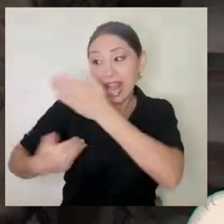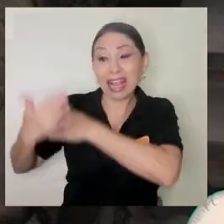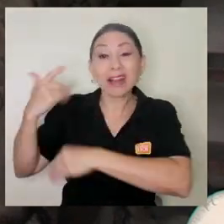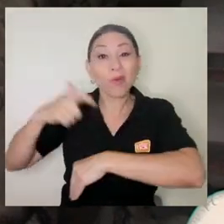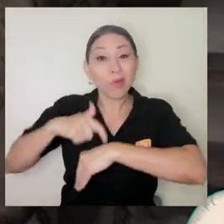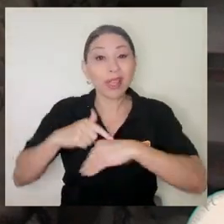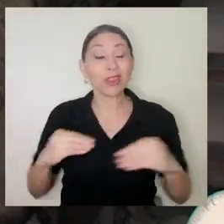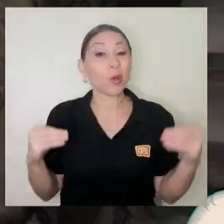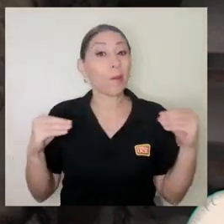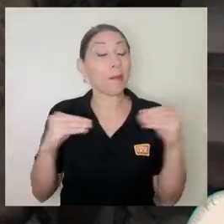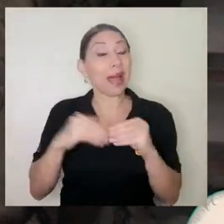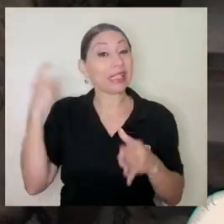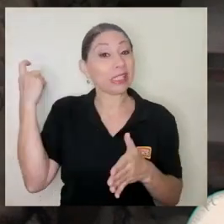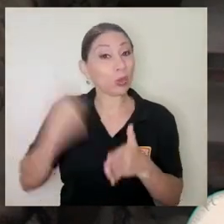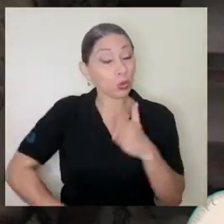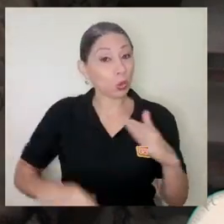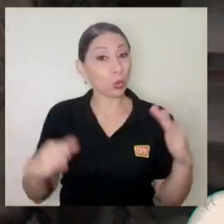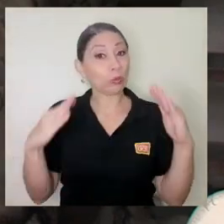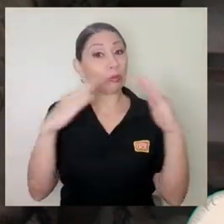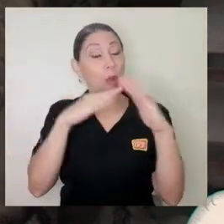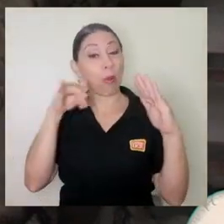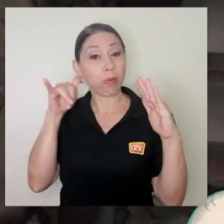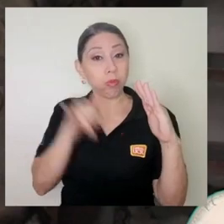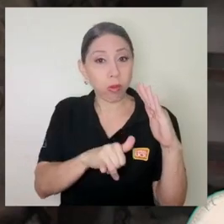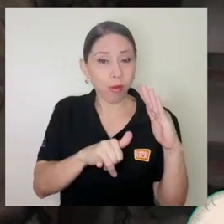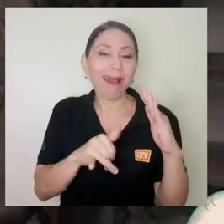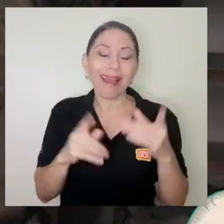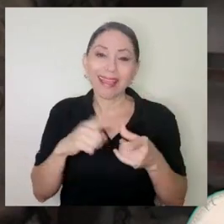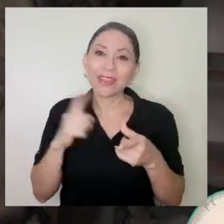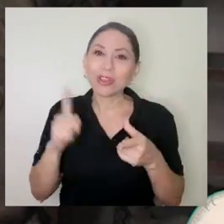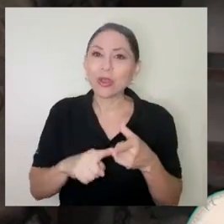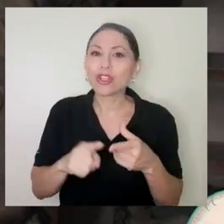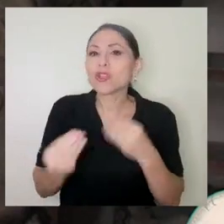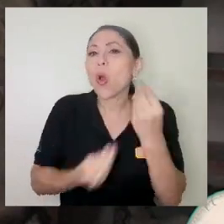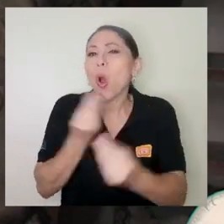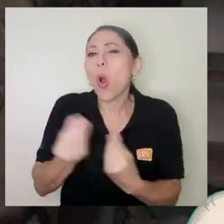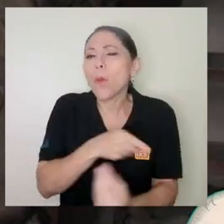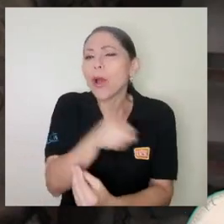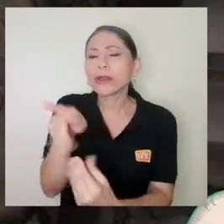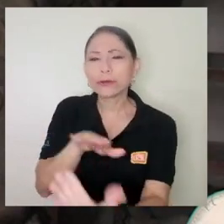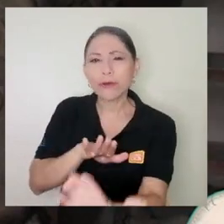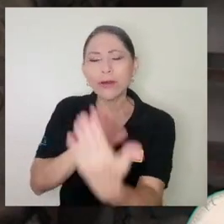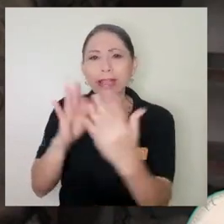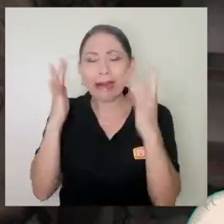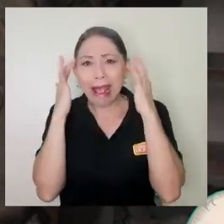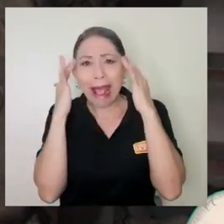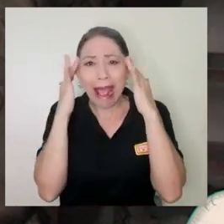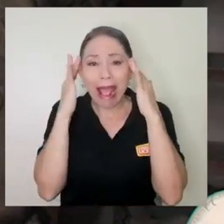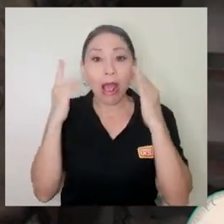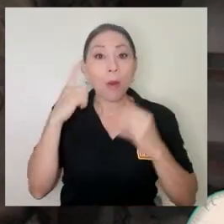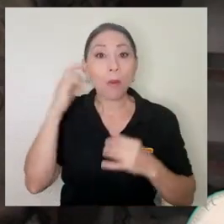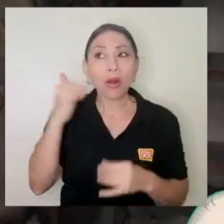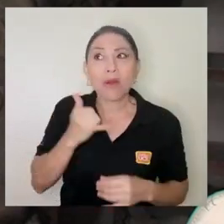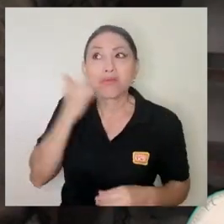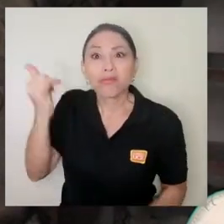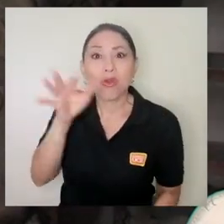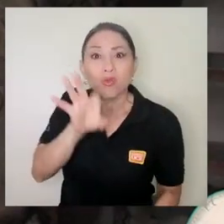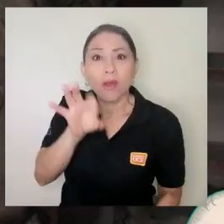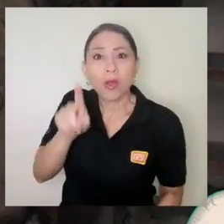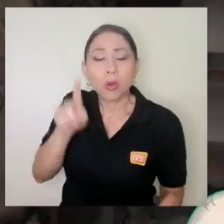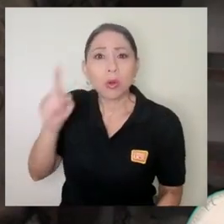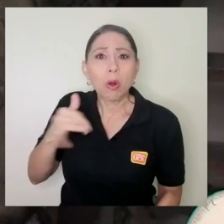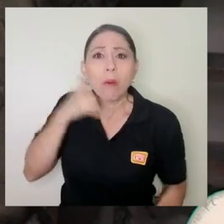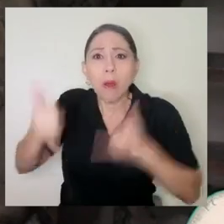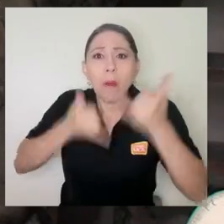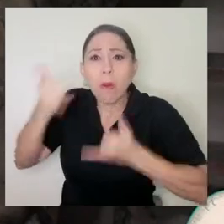confinamiento, digamos, más duro que hemos vivido. Entonces, el tema de la ansiedad, porque efectivamente el 911 empezó a recibir muchas